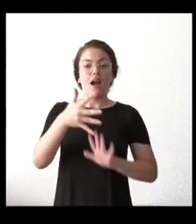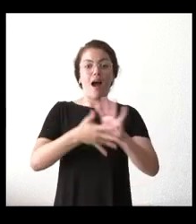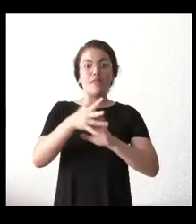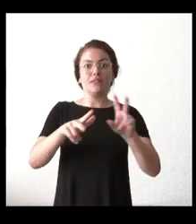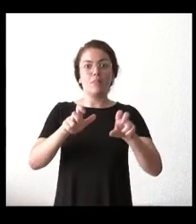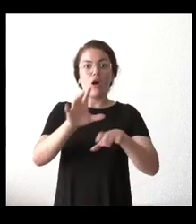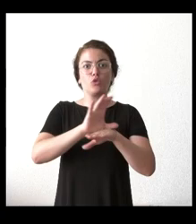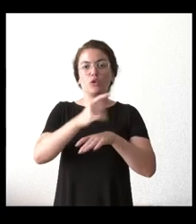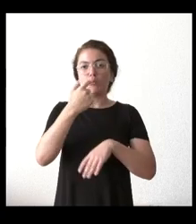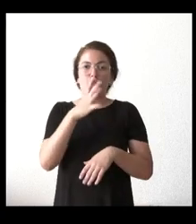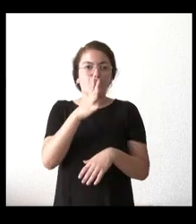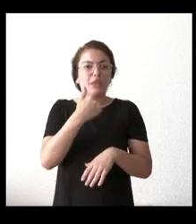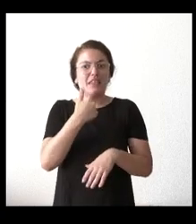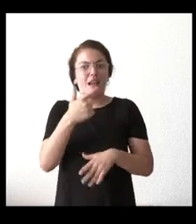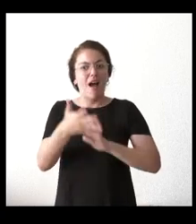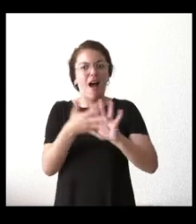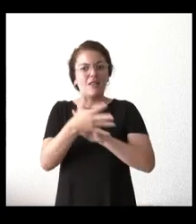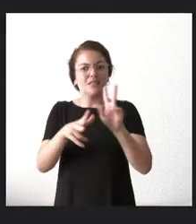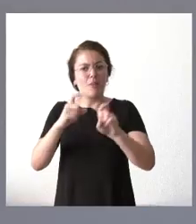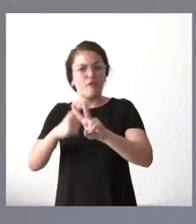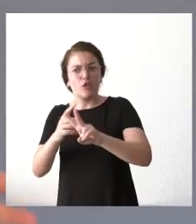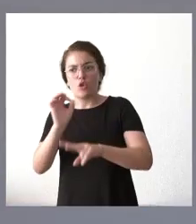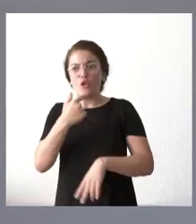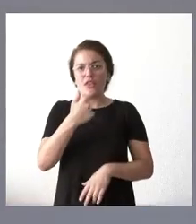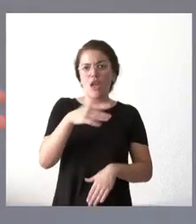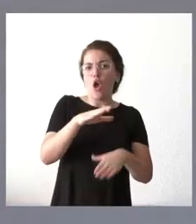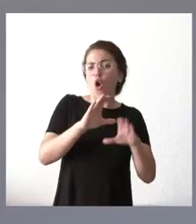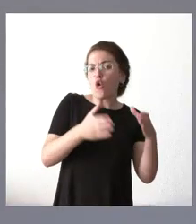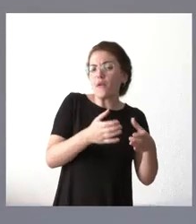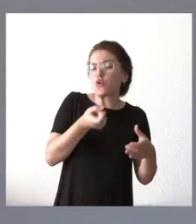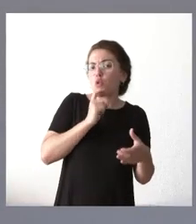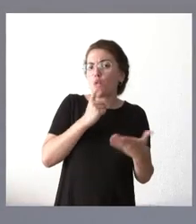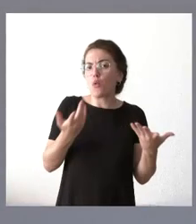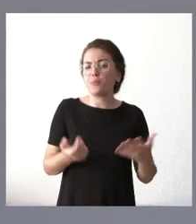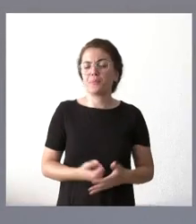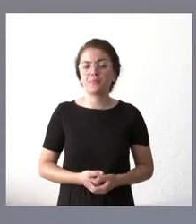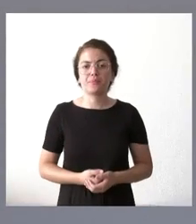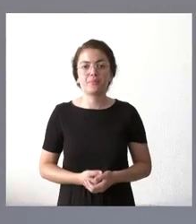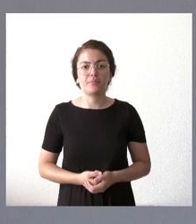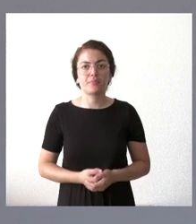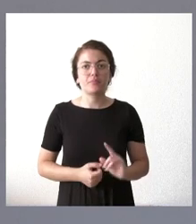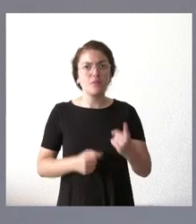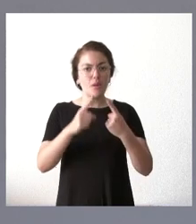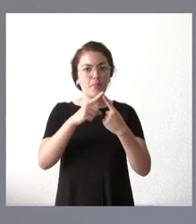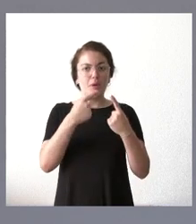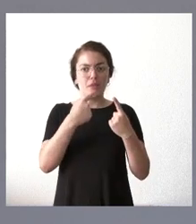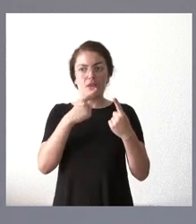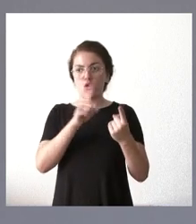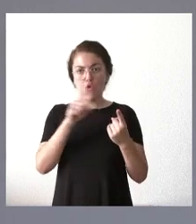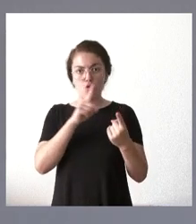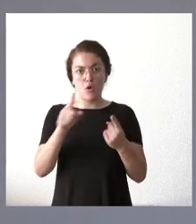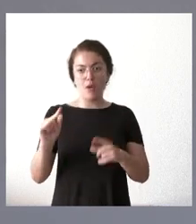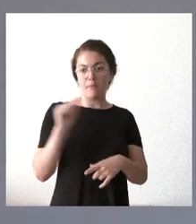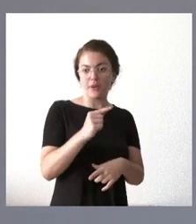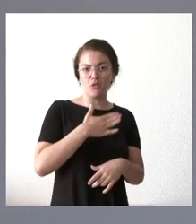en su conjunto, si estaban consensuadas. Pues lo segundo o lo primero que usted preguntaba no. No se refiere a nosotros, con toda